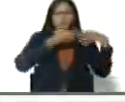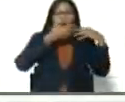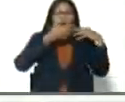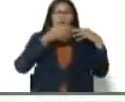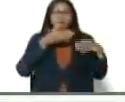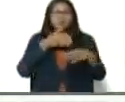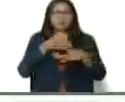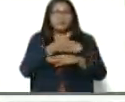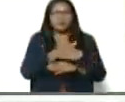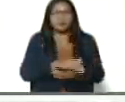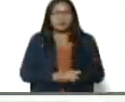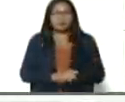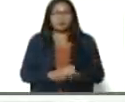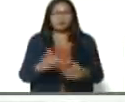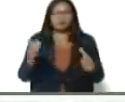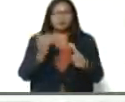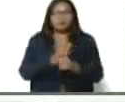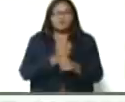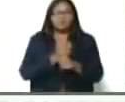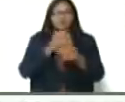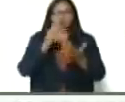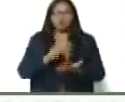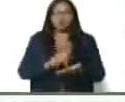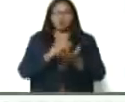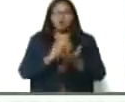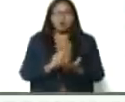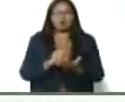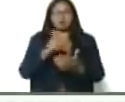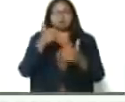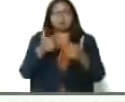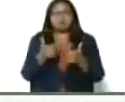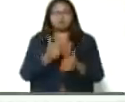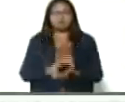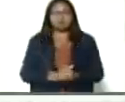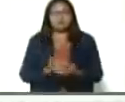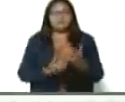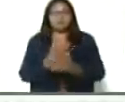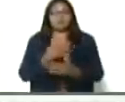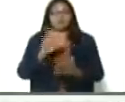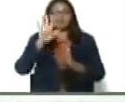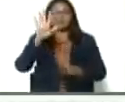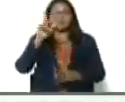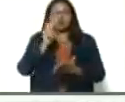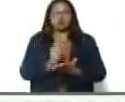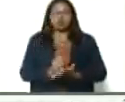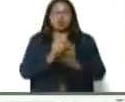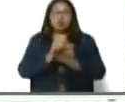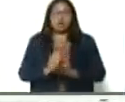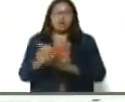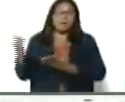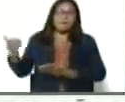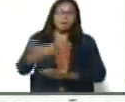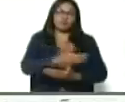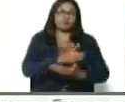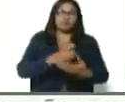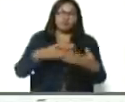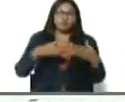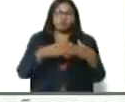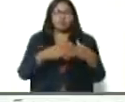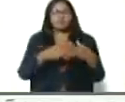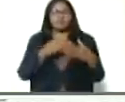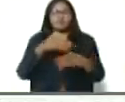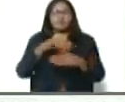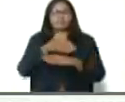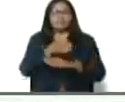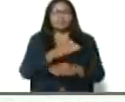y pudimos obtener, una gran cantidad, ahí, tenemos, más de cinco toneladas, capturadas, con nuestros equipos de pesca,